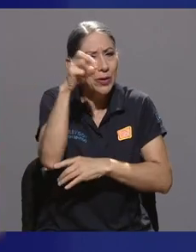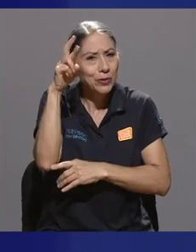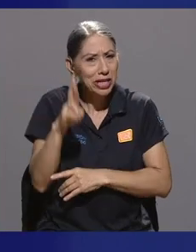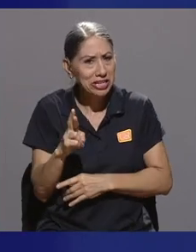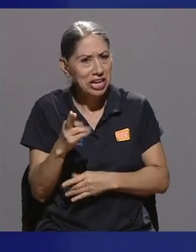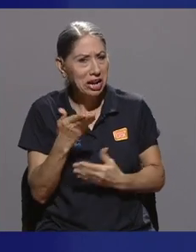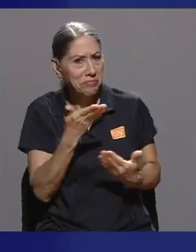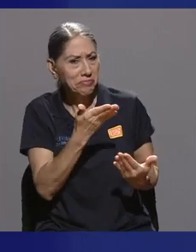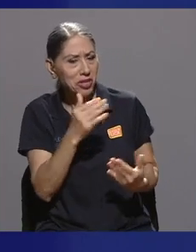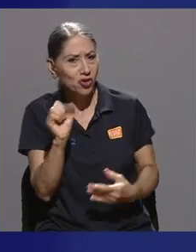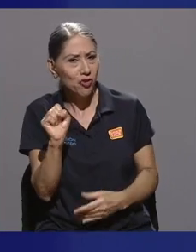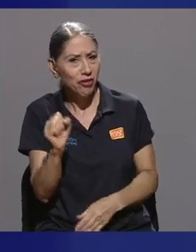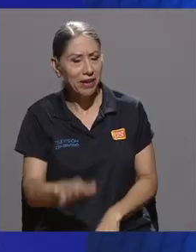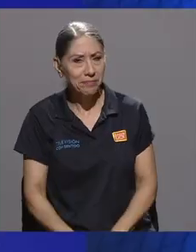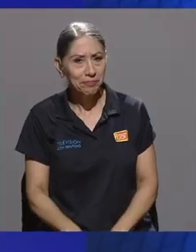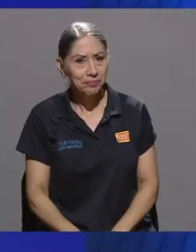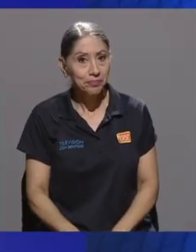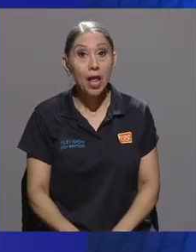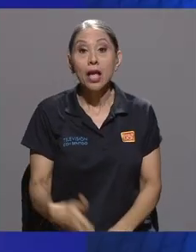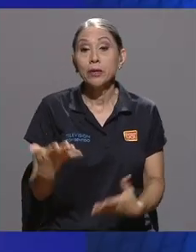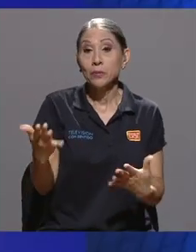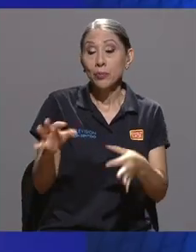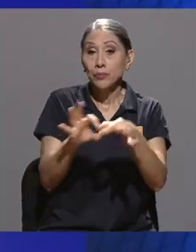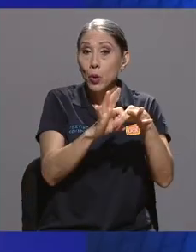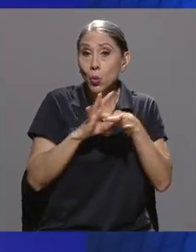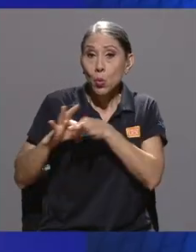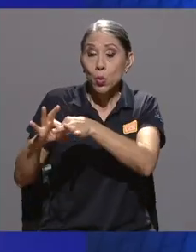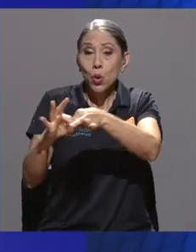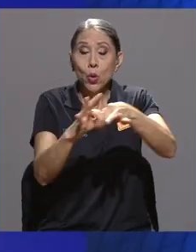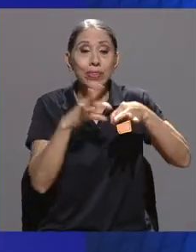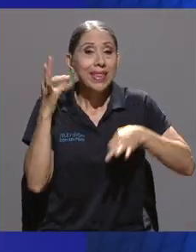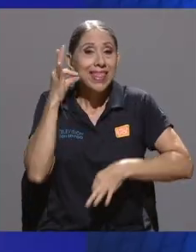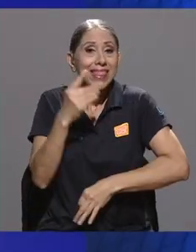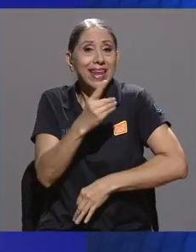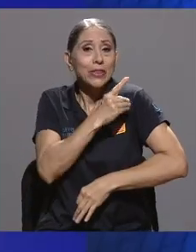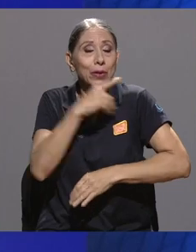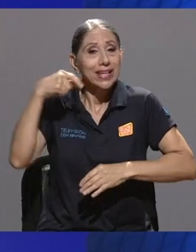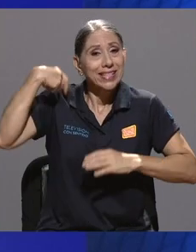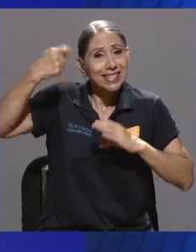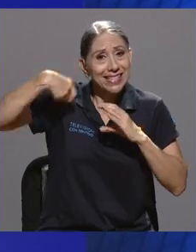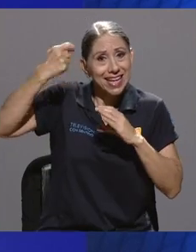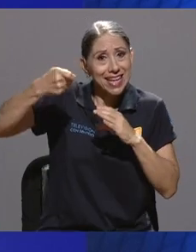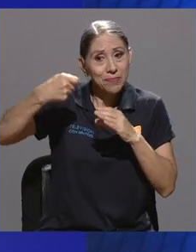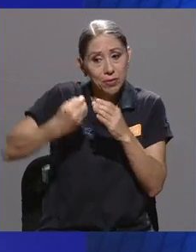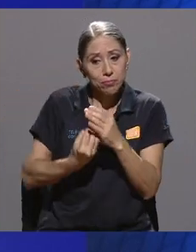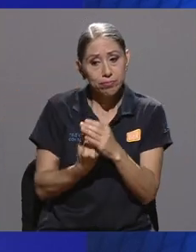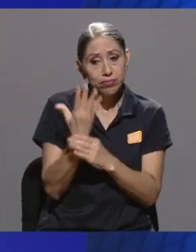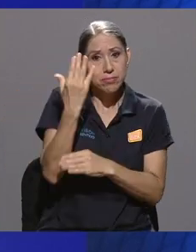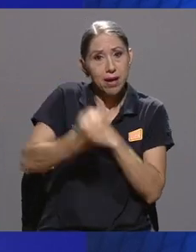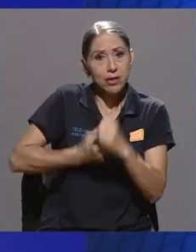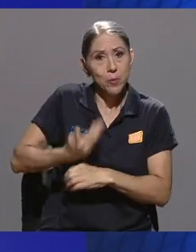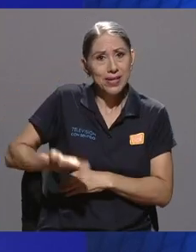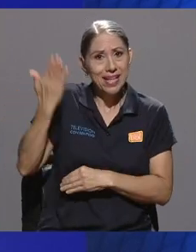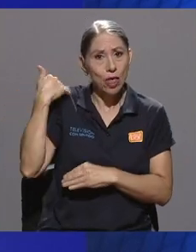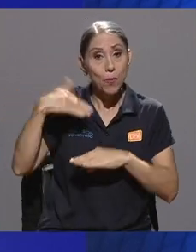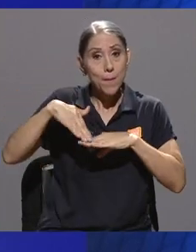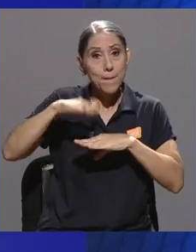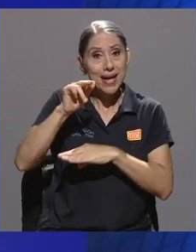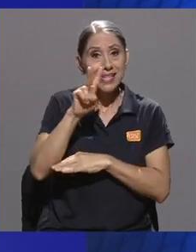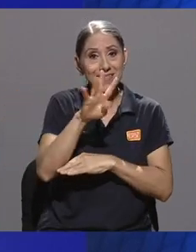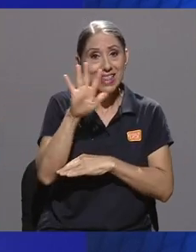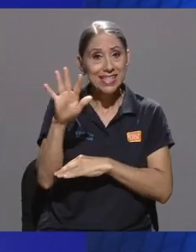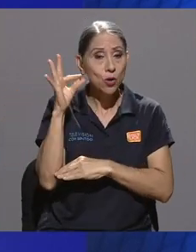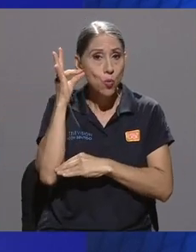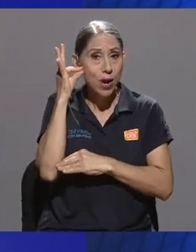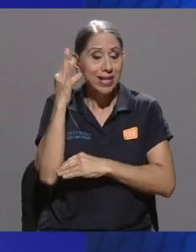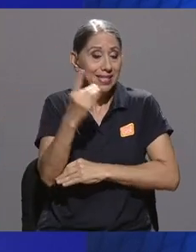A través, Sofía, comenzamos con vos. Bueno, efectivamente, la Unión de Directoras de Cine se crea el año pasado. Somos más de 25 mujeres